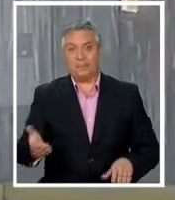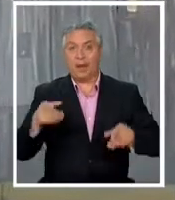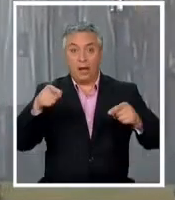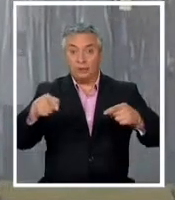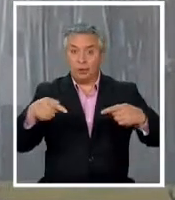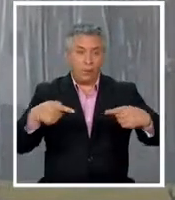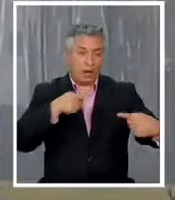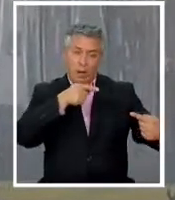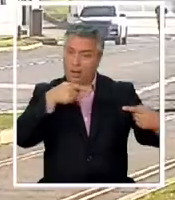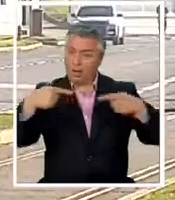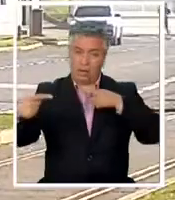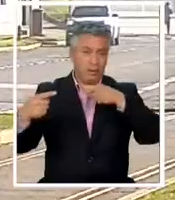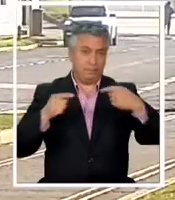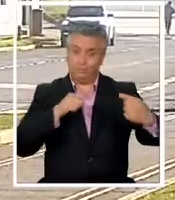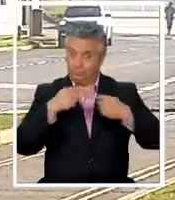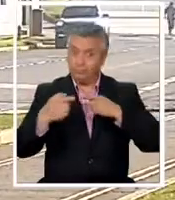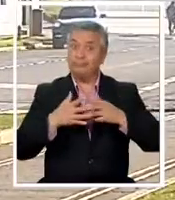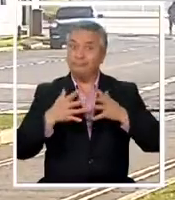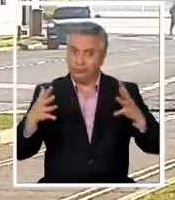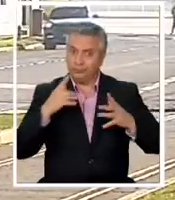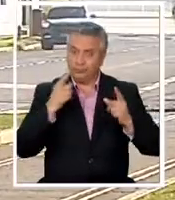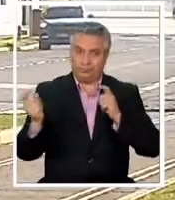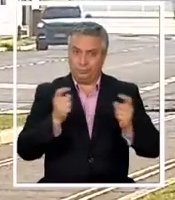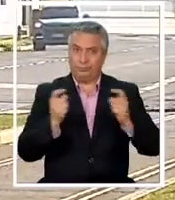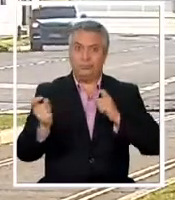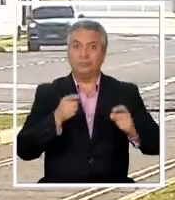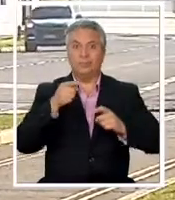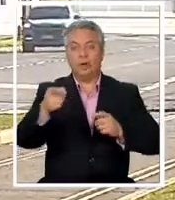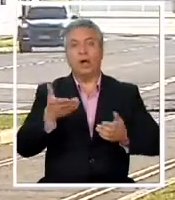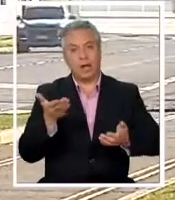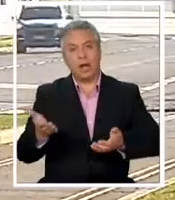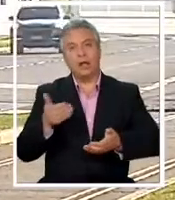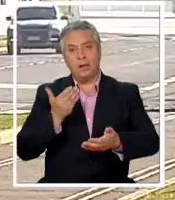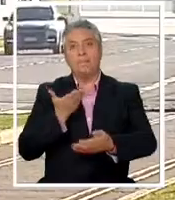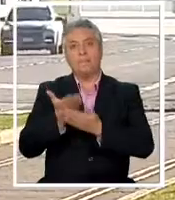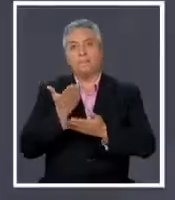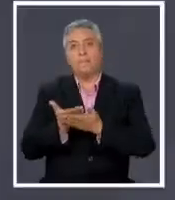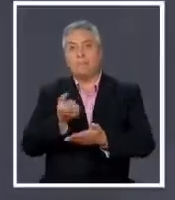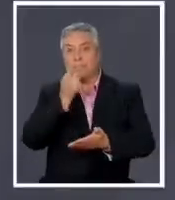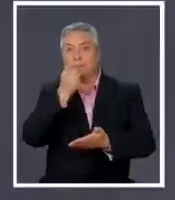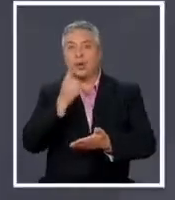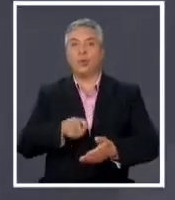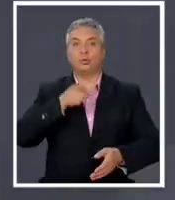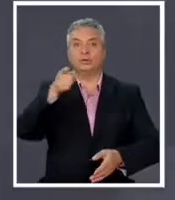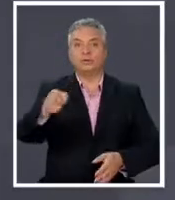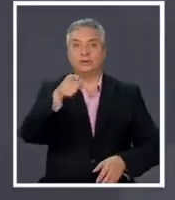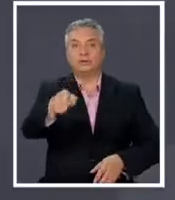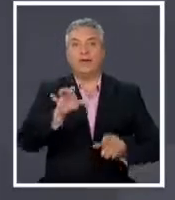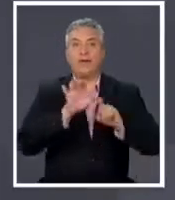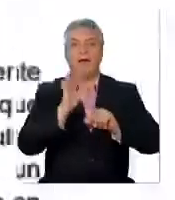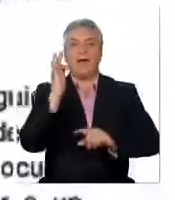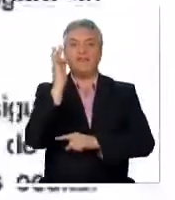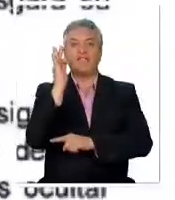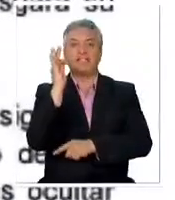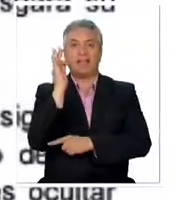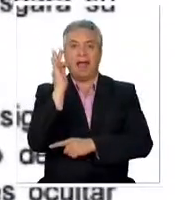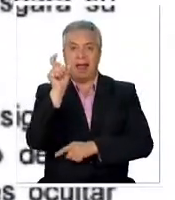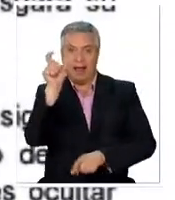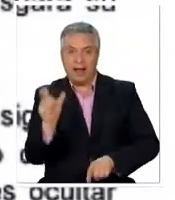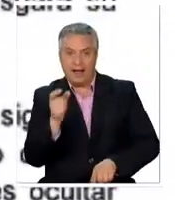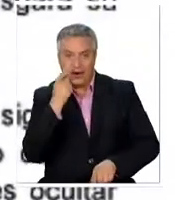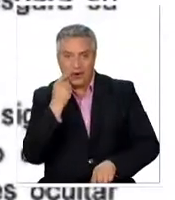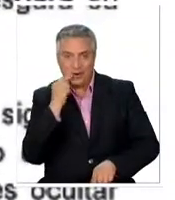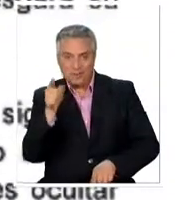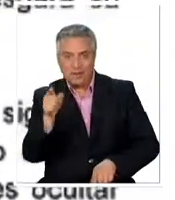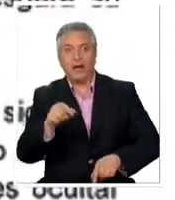polémicas. El capitán de Fragata, Jorge Alcolado, presentó una denuncia contra el fiscal Nelson Vigueras, quien está a cargo de la indagatoria y